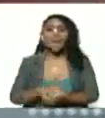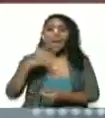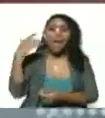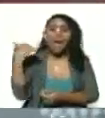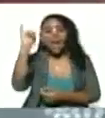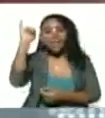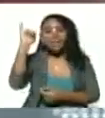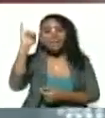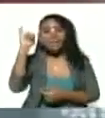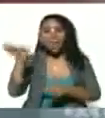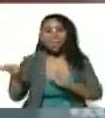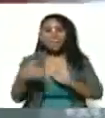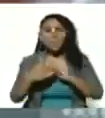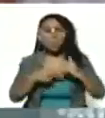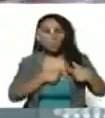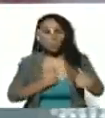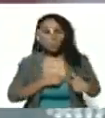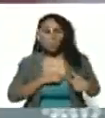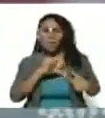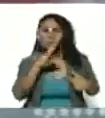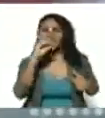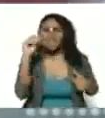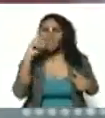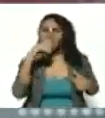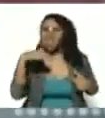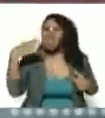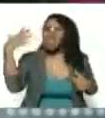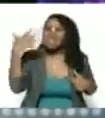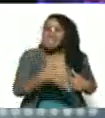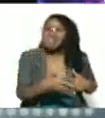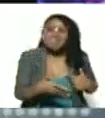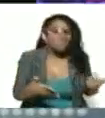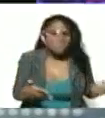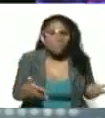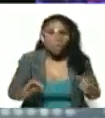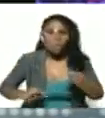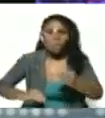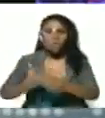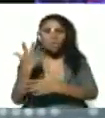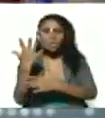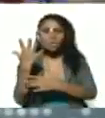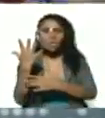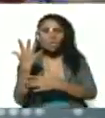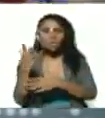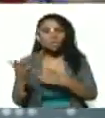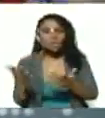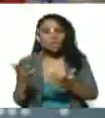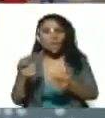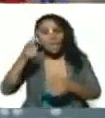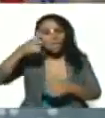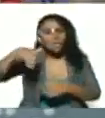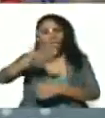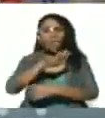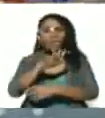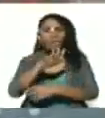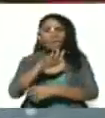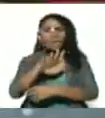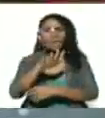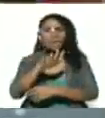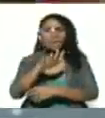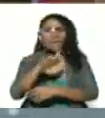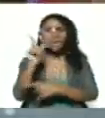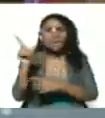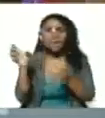contradicción en el corazón. 500 años. ¿De qué? De la fundación de la ciudad por